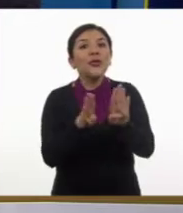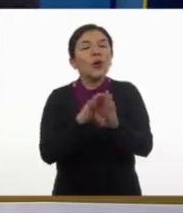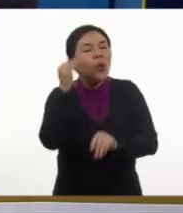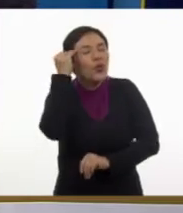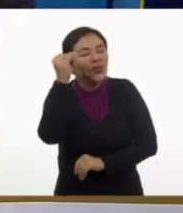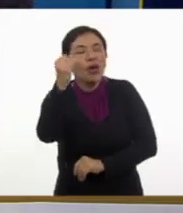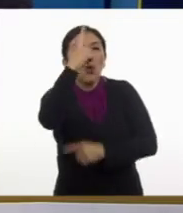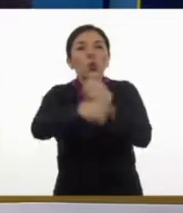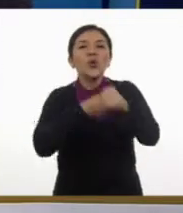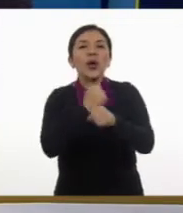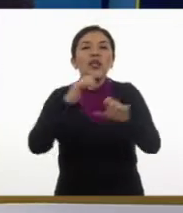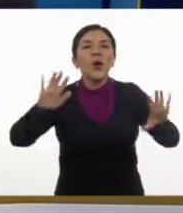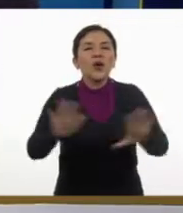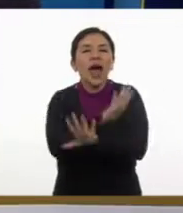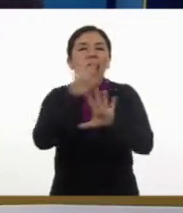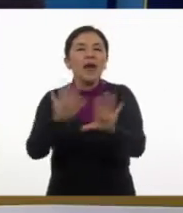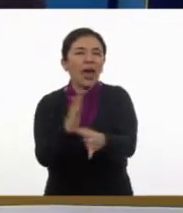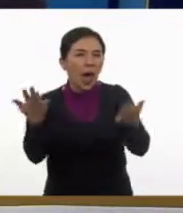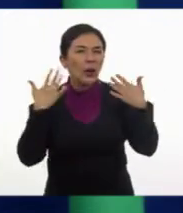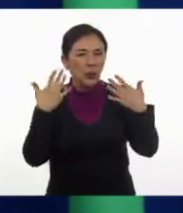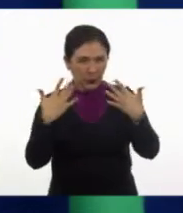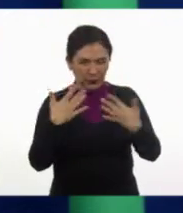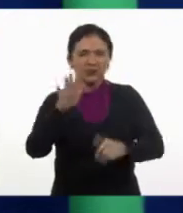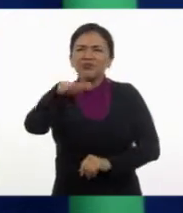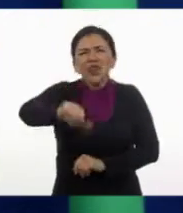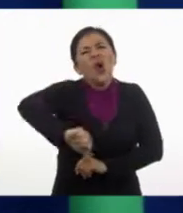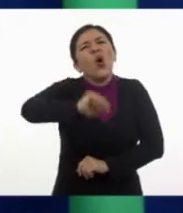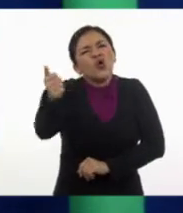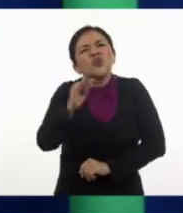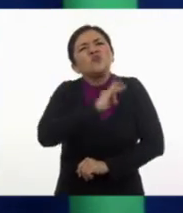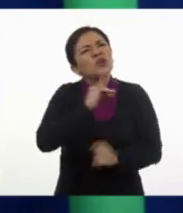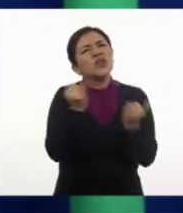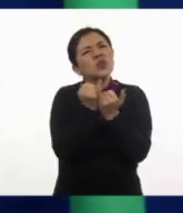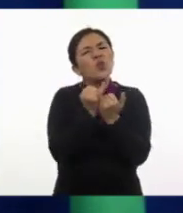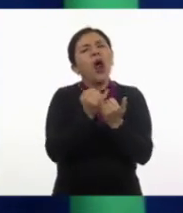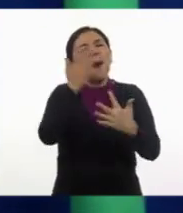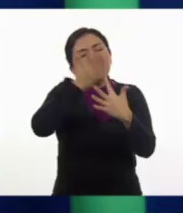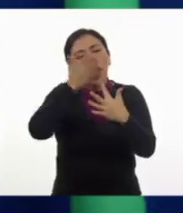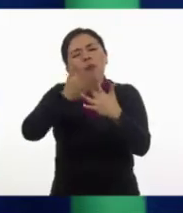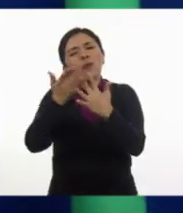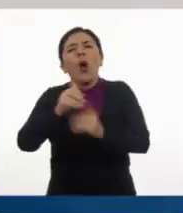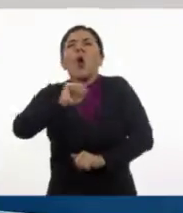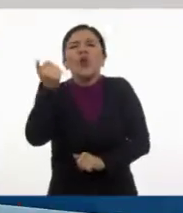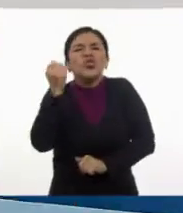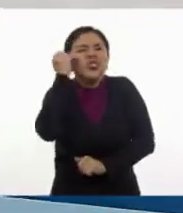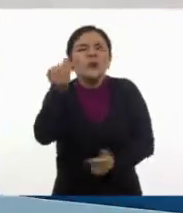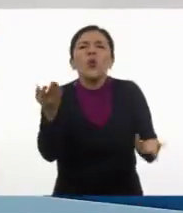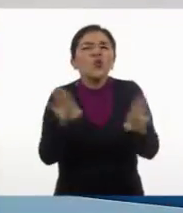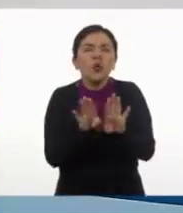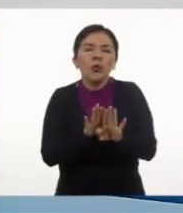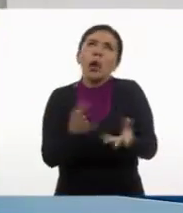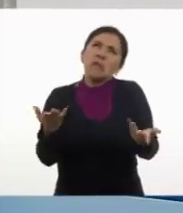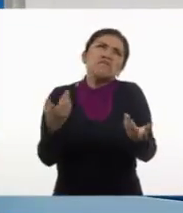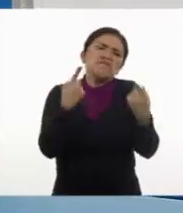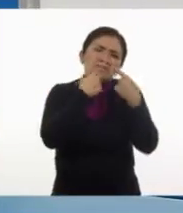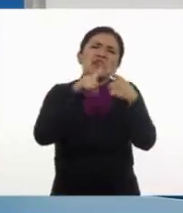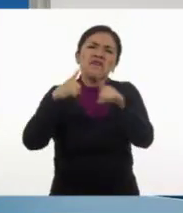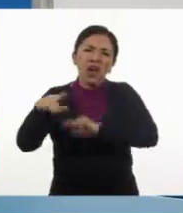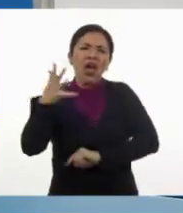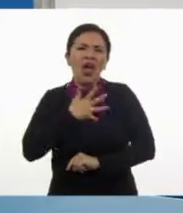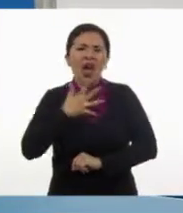del año, ¿no? ¿Qué otros eventos podemos medir así, maestra? Podemos medir diversas